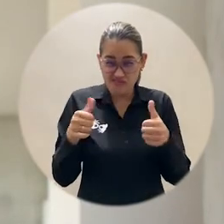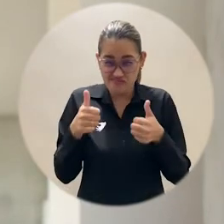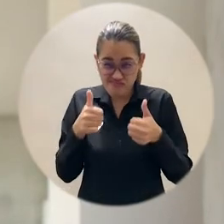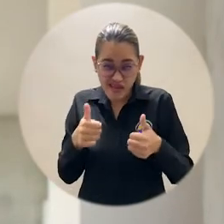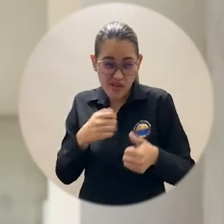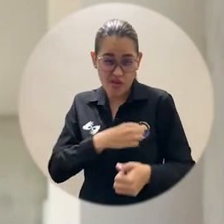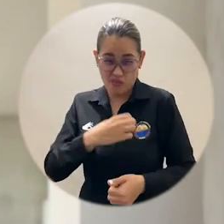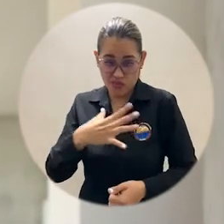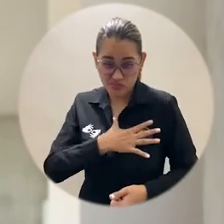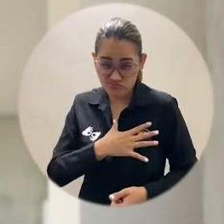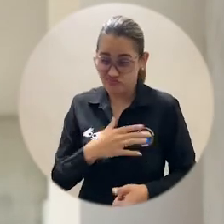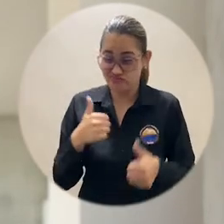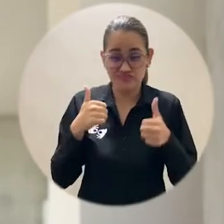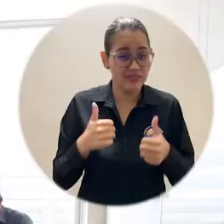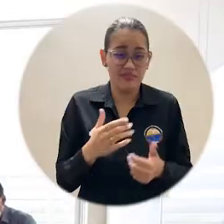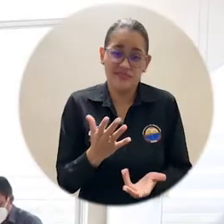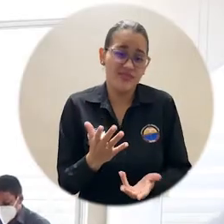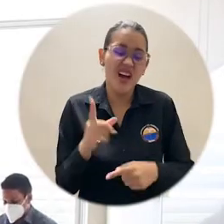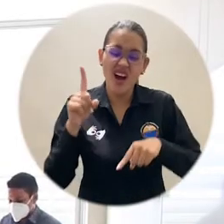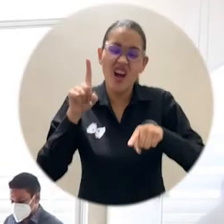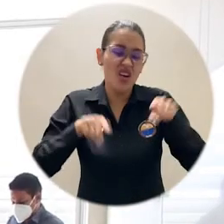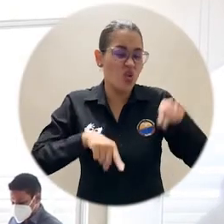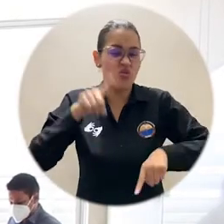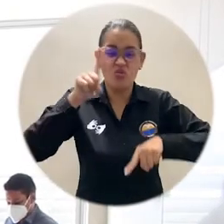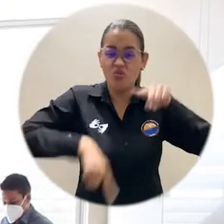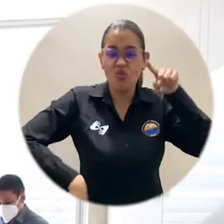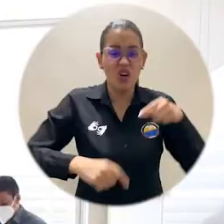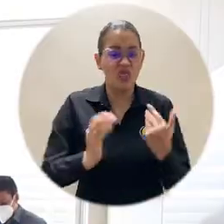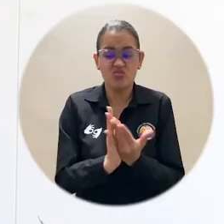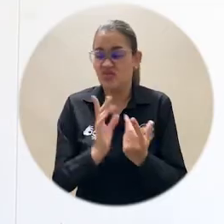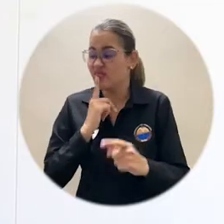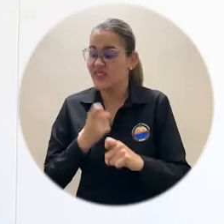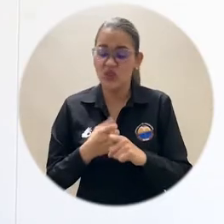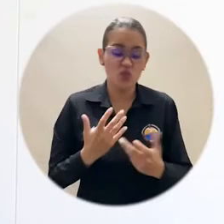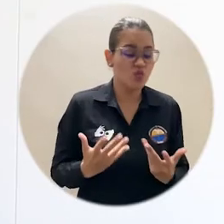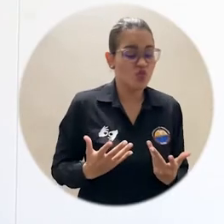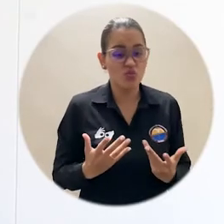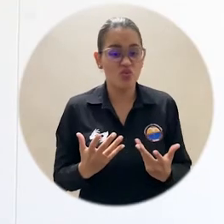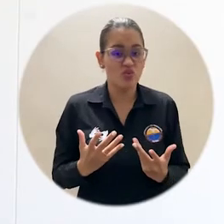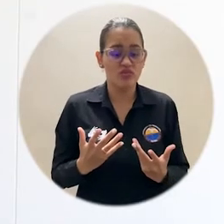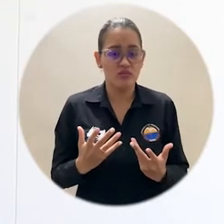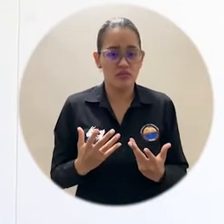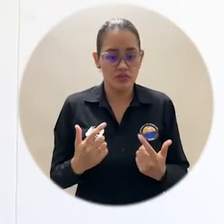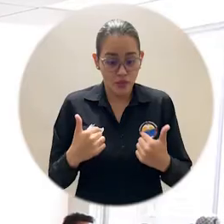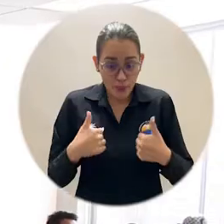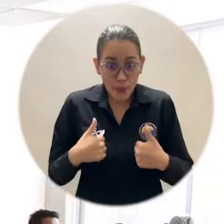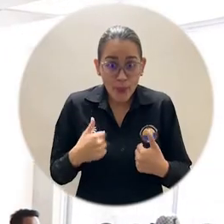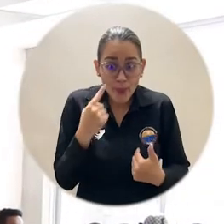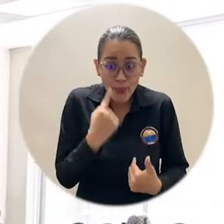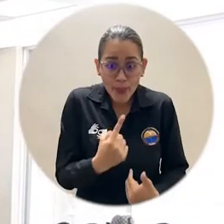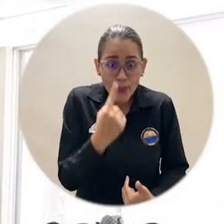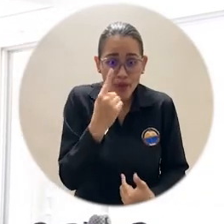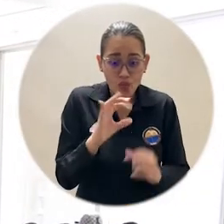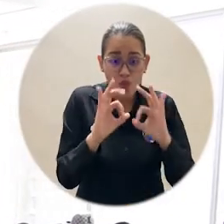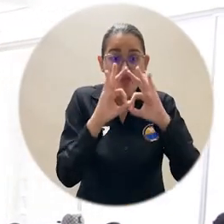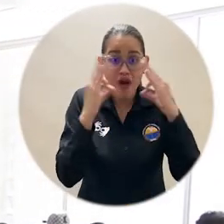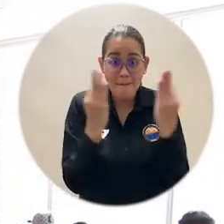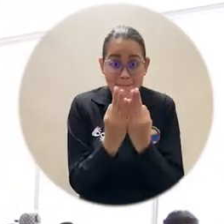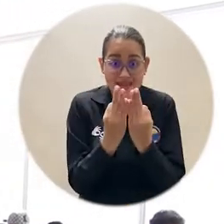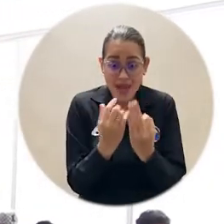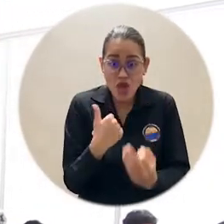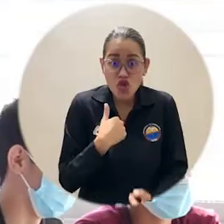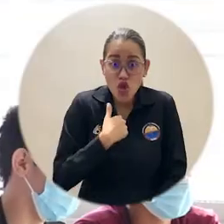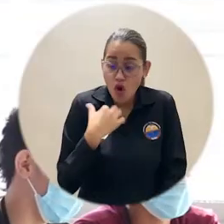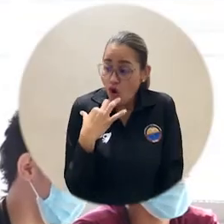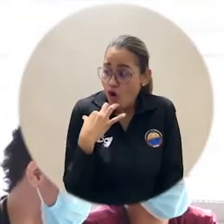mismas oportunidades y que no pueden estudiar. Y pues, soy la